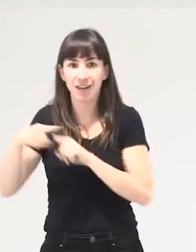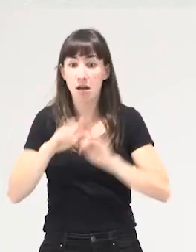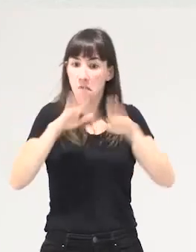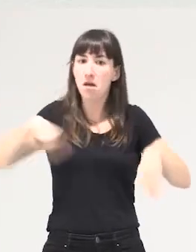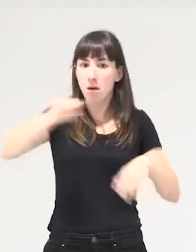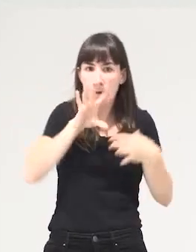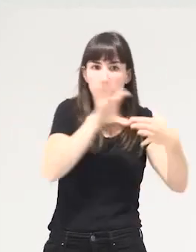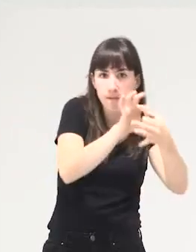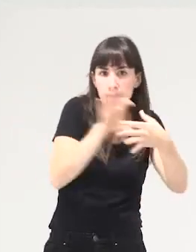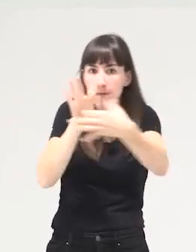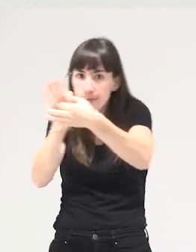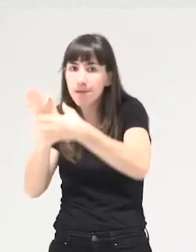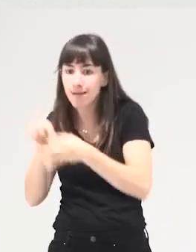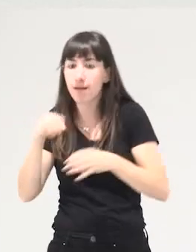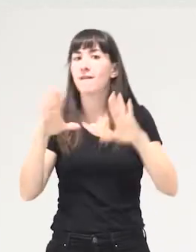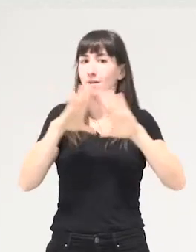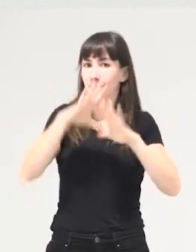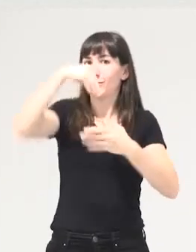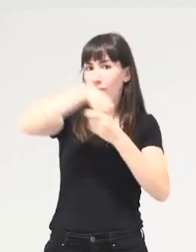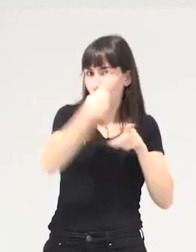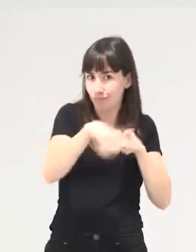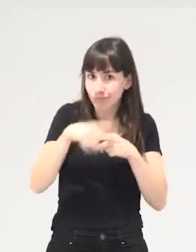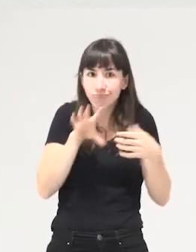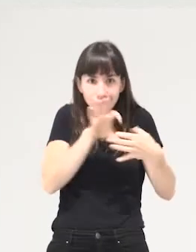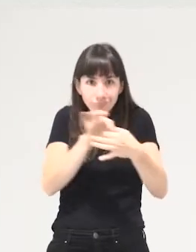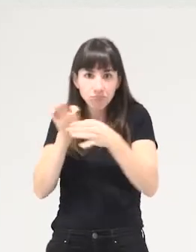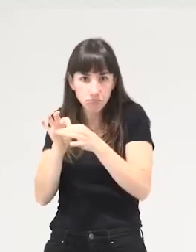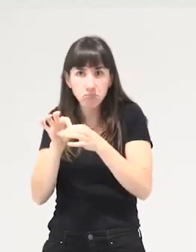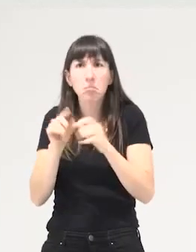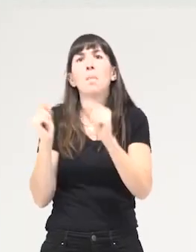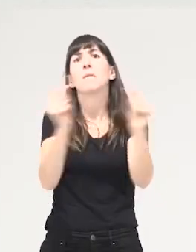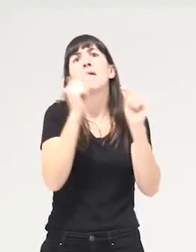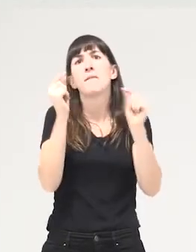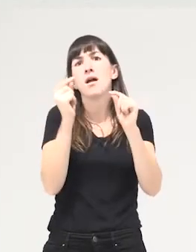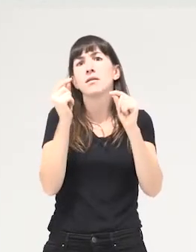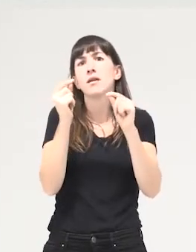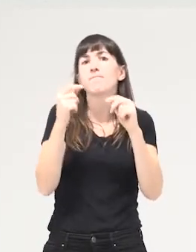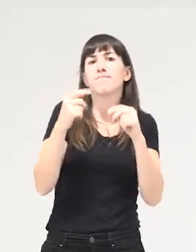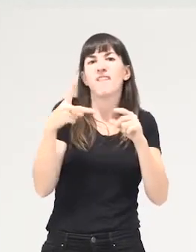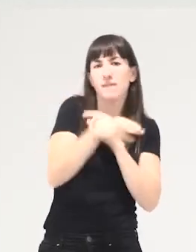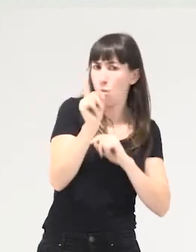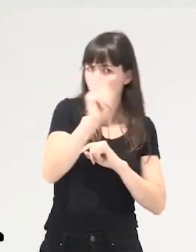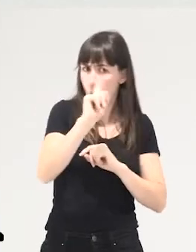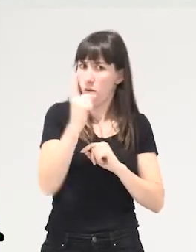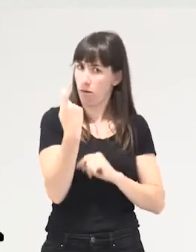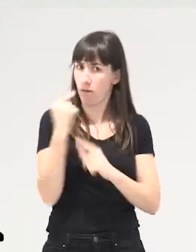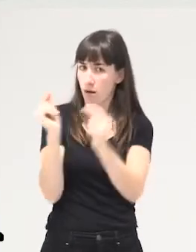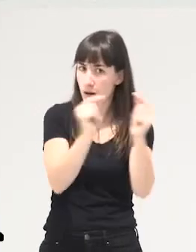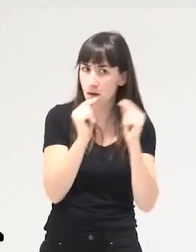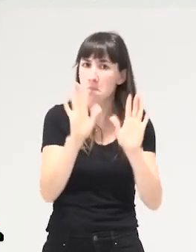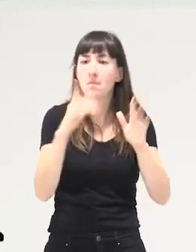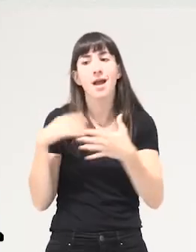alianzas dentro de los feminismos creo no digo para evitar debates que necesitamos tenerlos pero si para generar alianzas y para